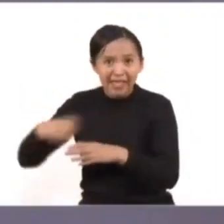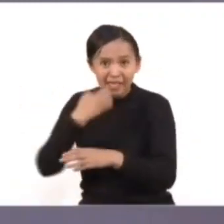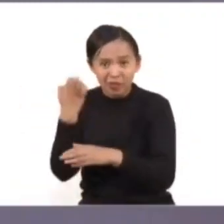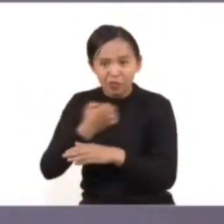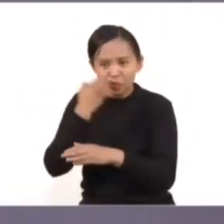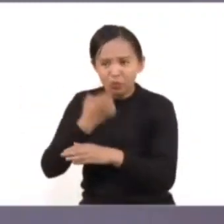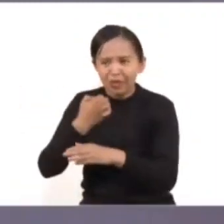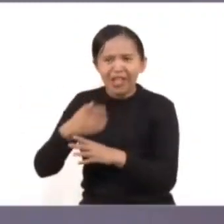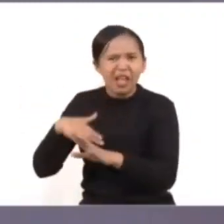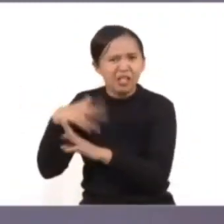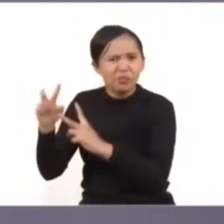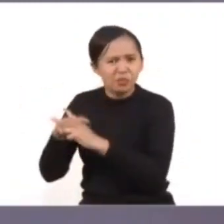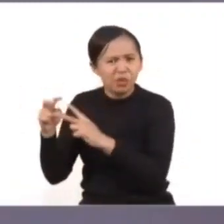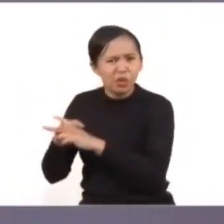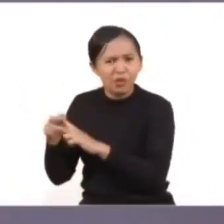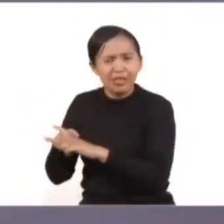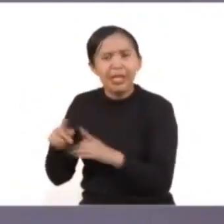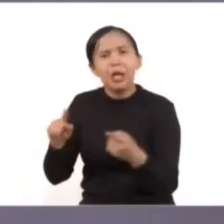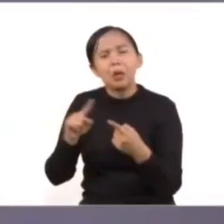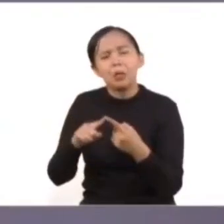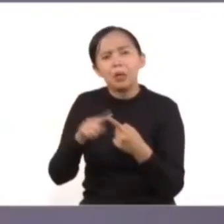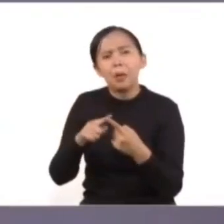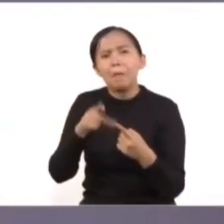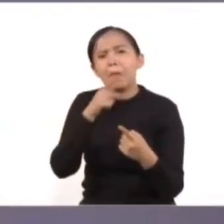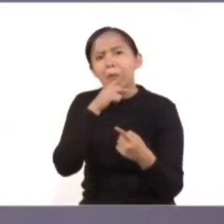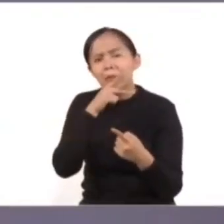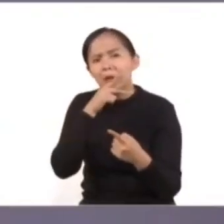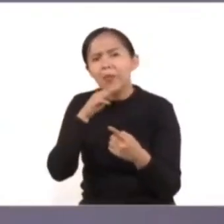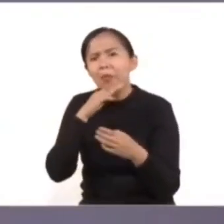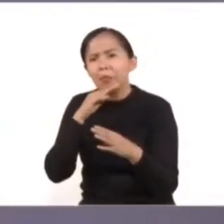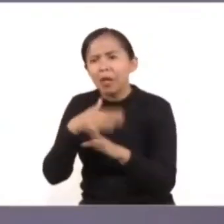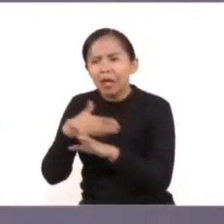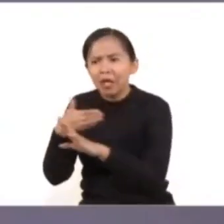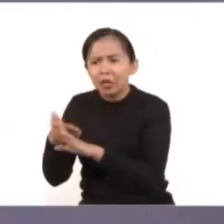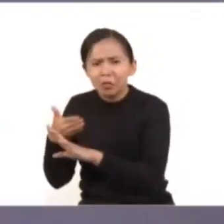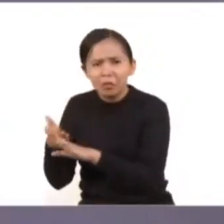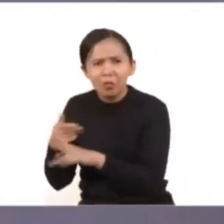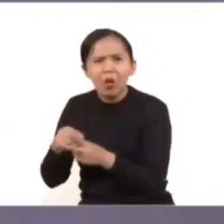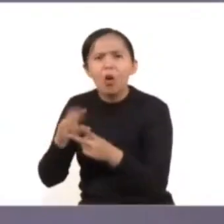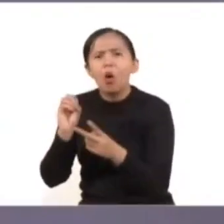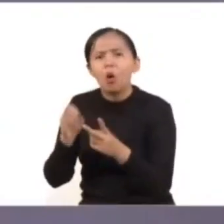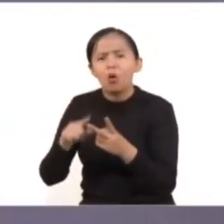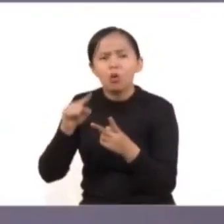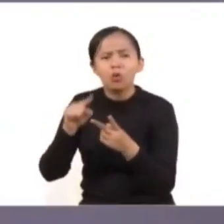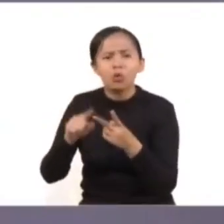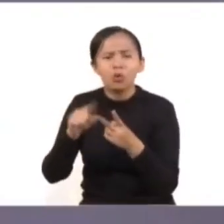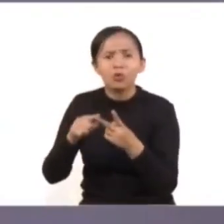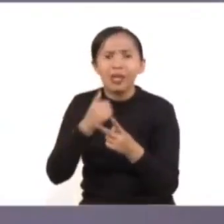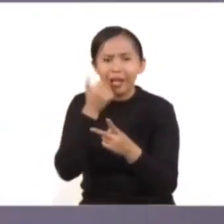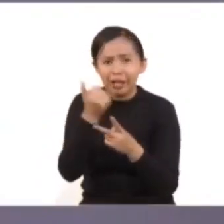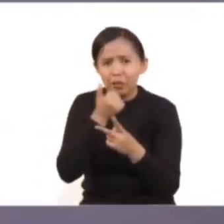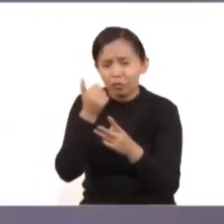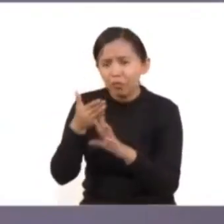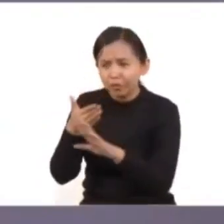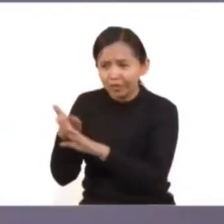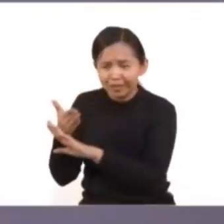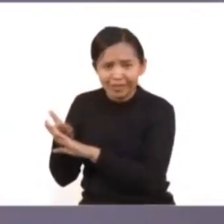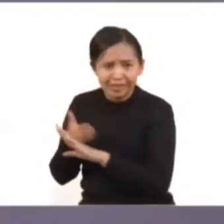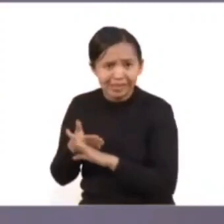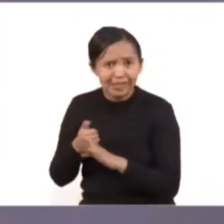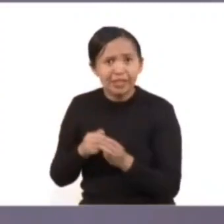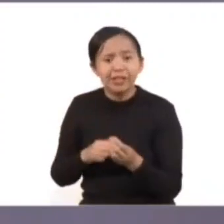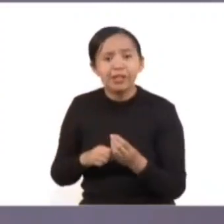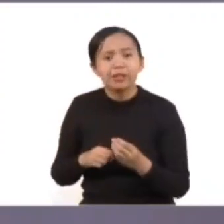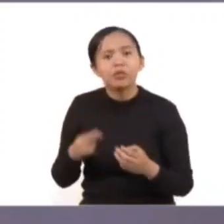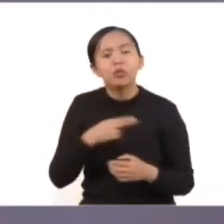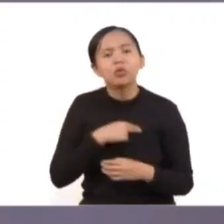planteles. No importa si es entre pares o si hay un hostigamiento por parte de quienes tenemos la encomienda de cuidar a los jóvenes,